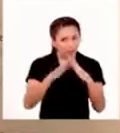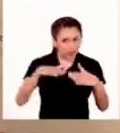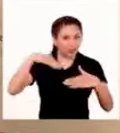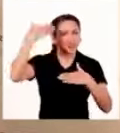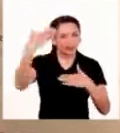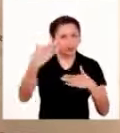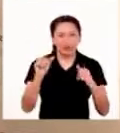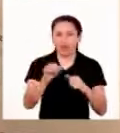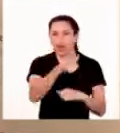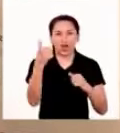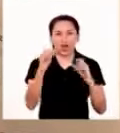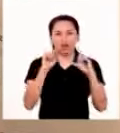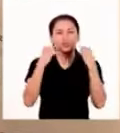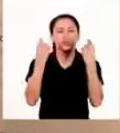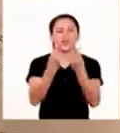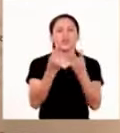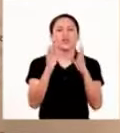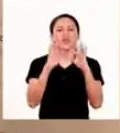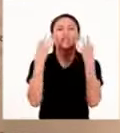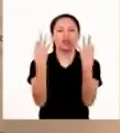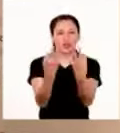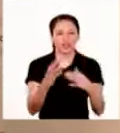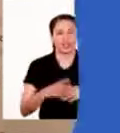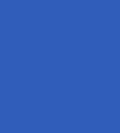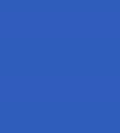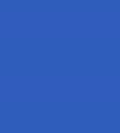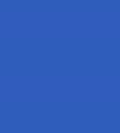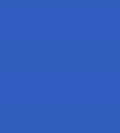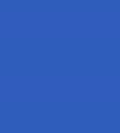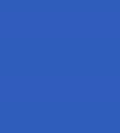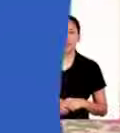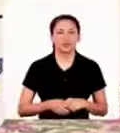otro segmento de Aprendamos con las Familias. ¡Vamos contigo, Ana!